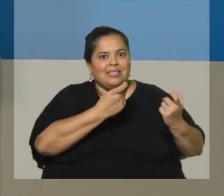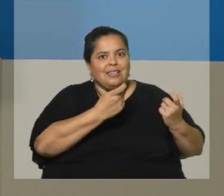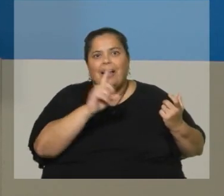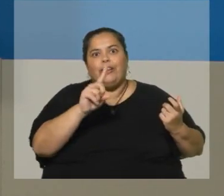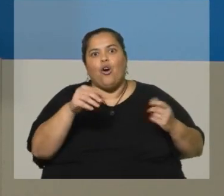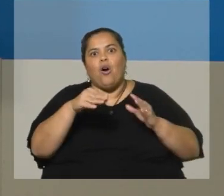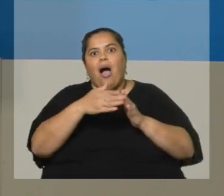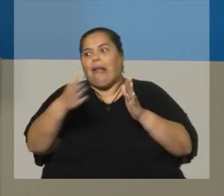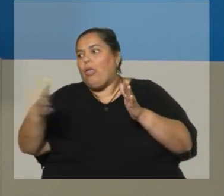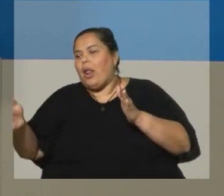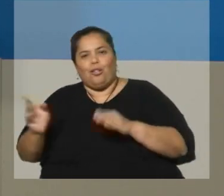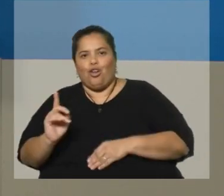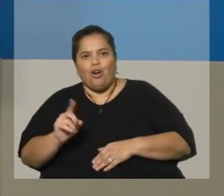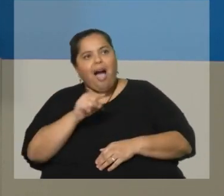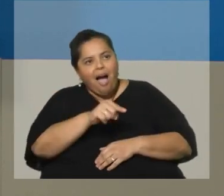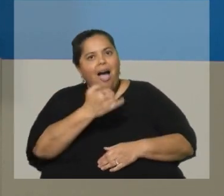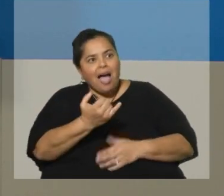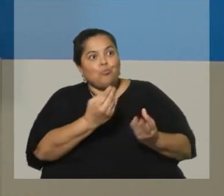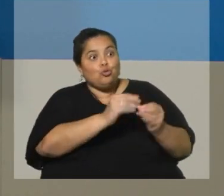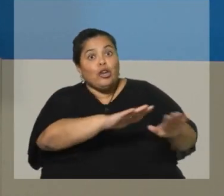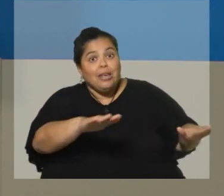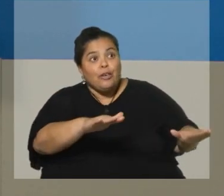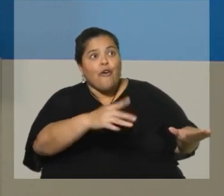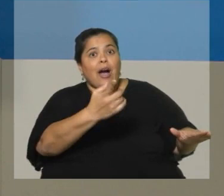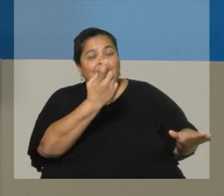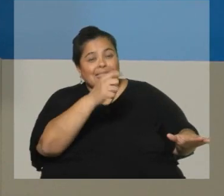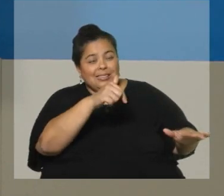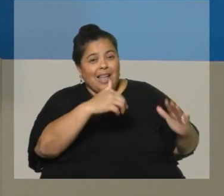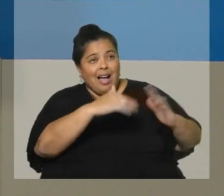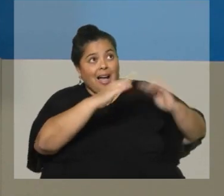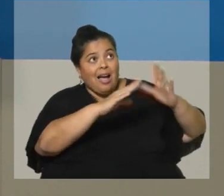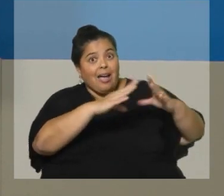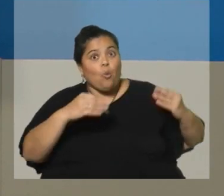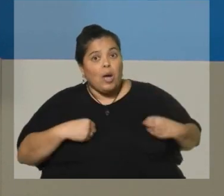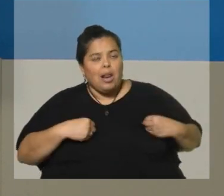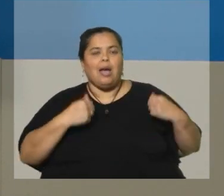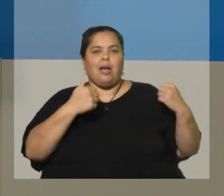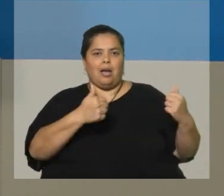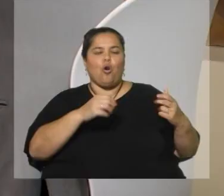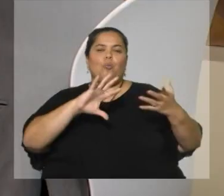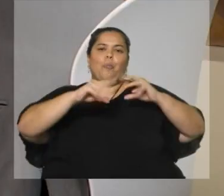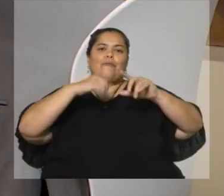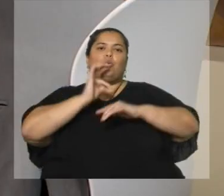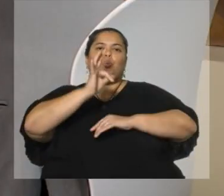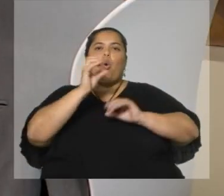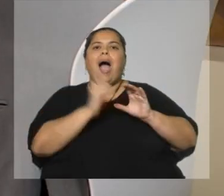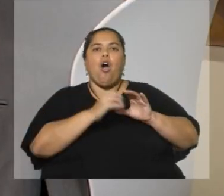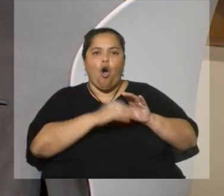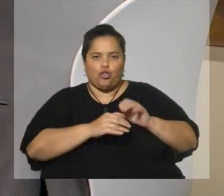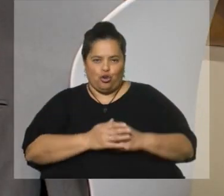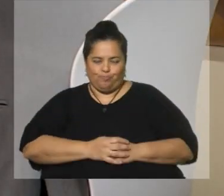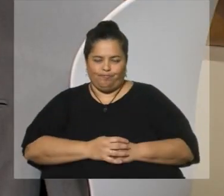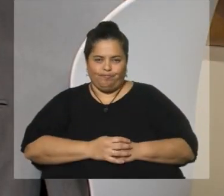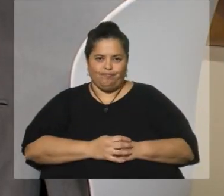O sea que es un instrumento que luego es muy potente para ahorrar recursos públicos permitiendo una focalización de las políticas públicas. ¿Y los resultados